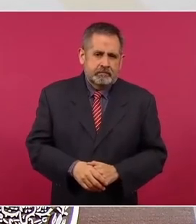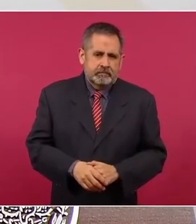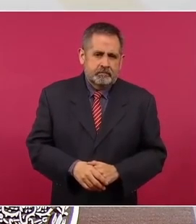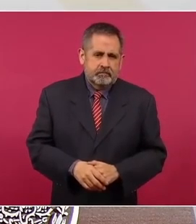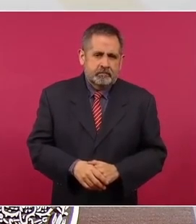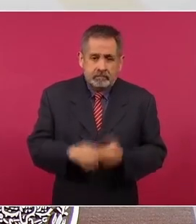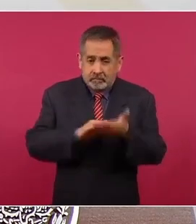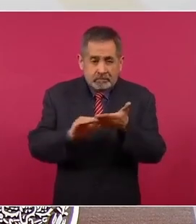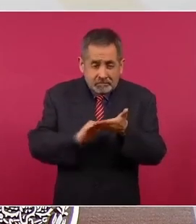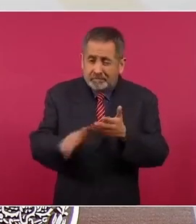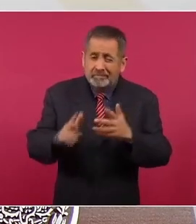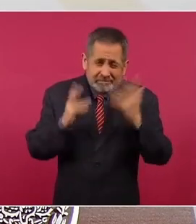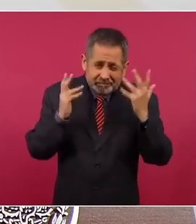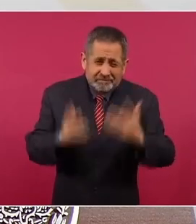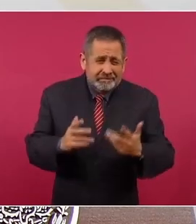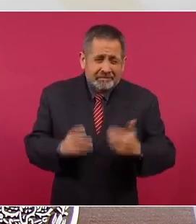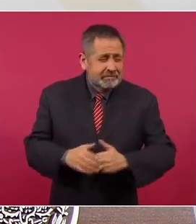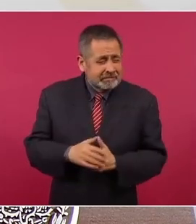Lo borraron.